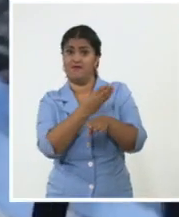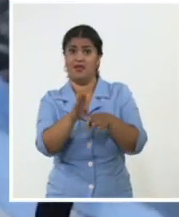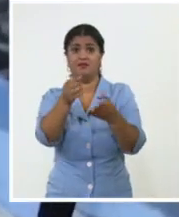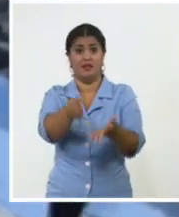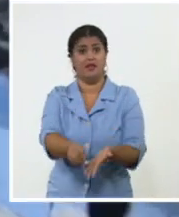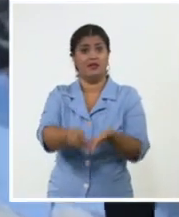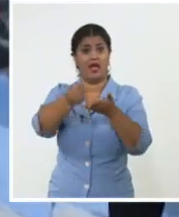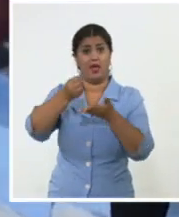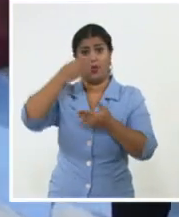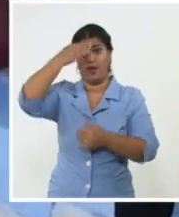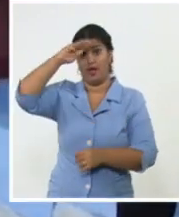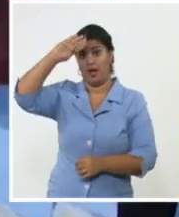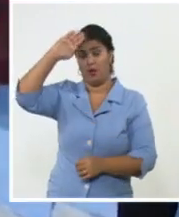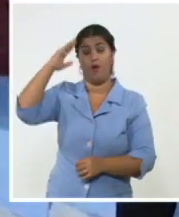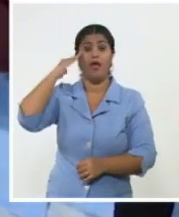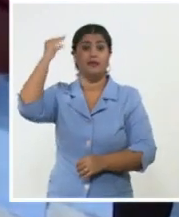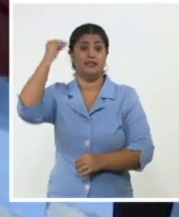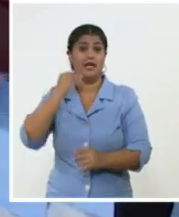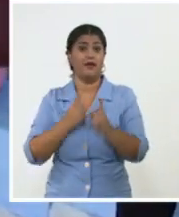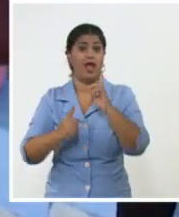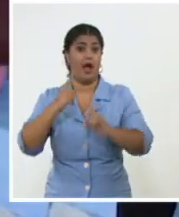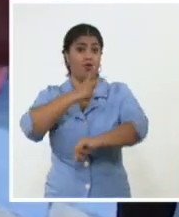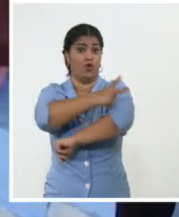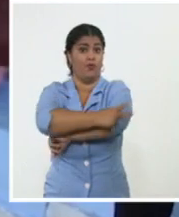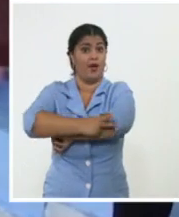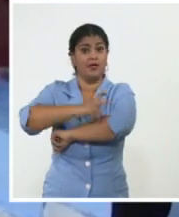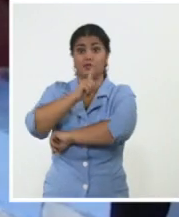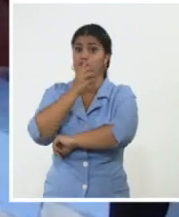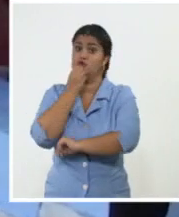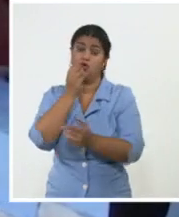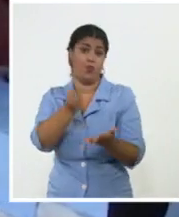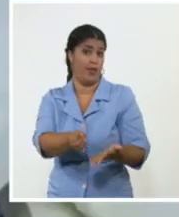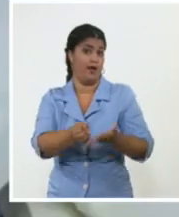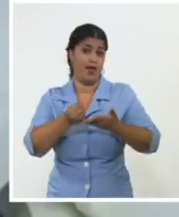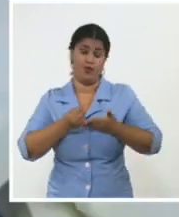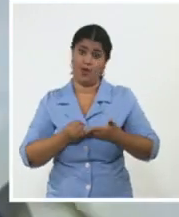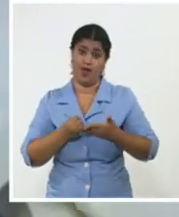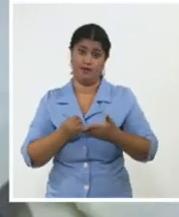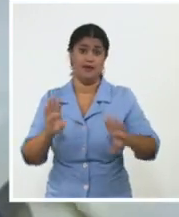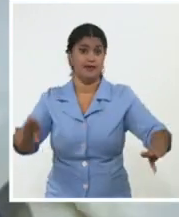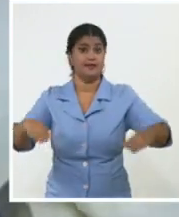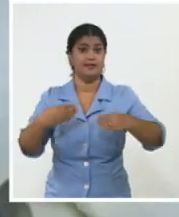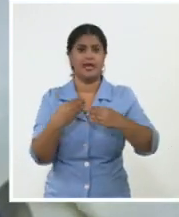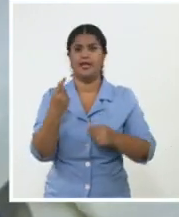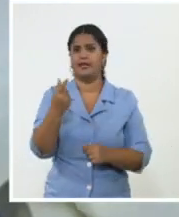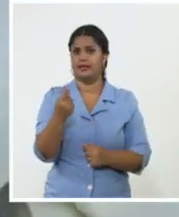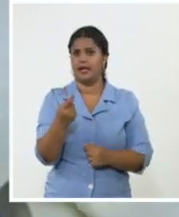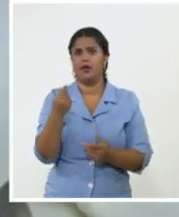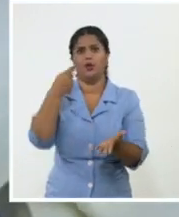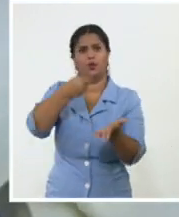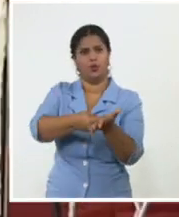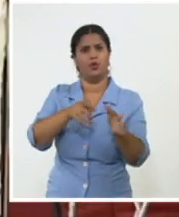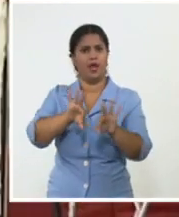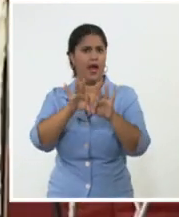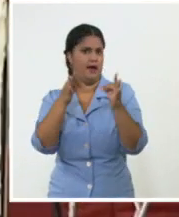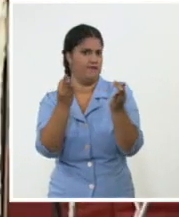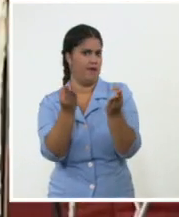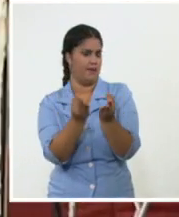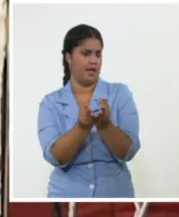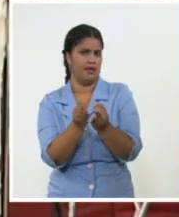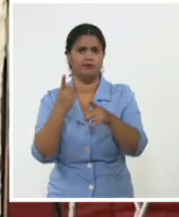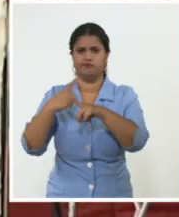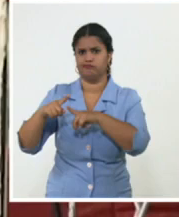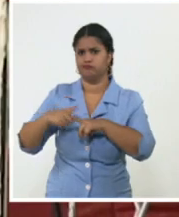tramitar las remesas a Cuba, el cierre de operaciones de Western Union, la necesidad de viajar a terceros países para